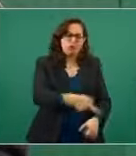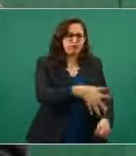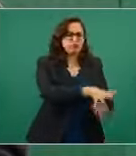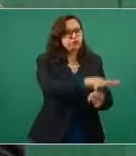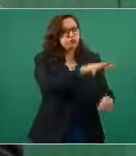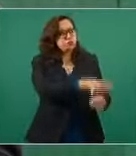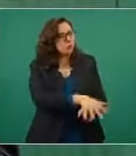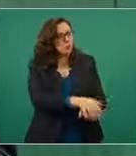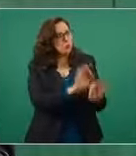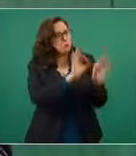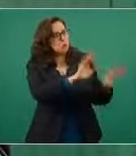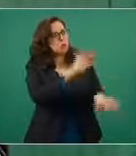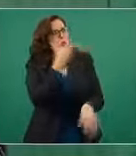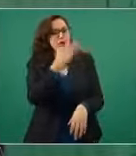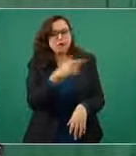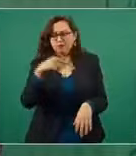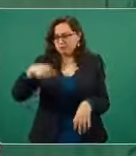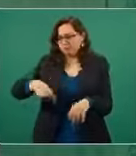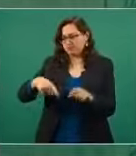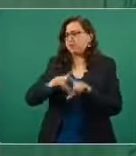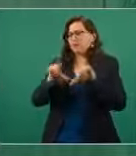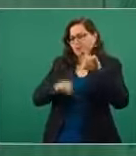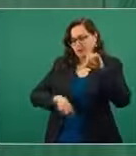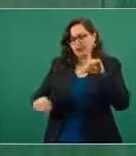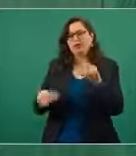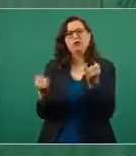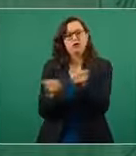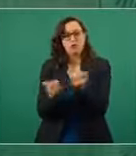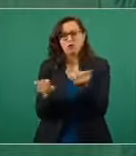que podamos producir lo que consumimos.